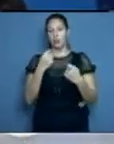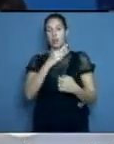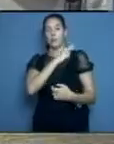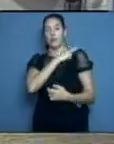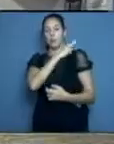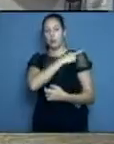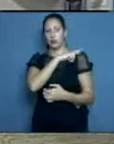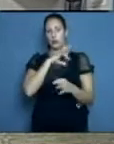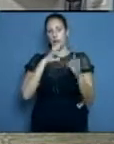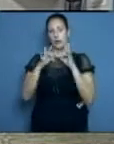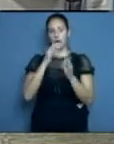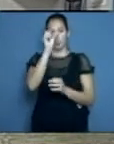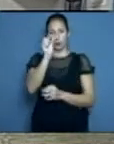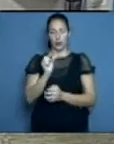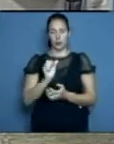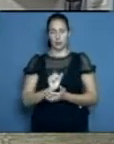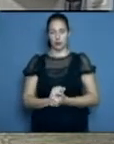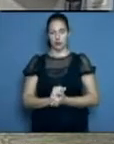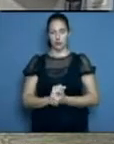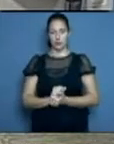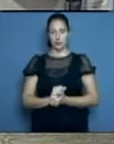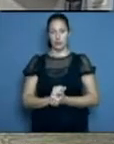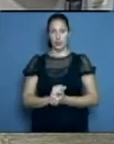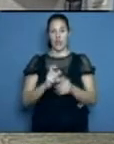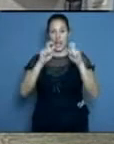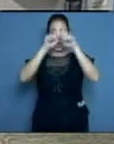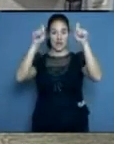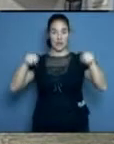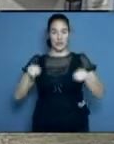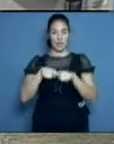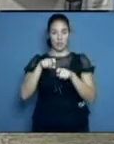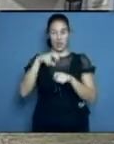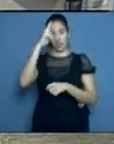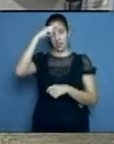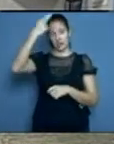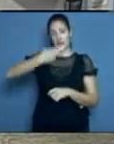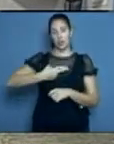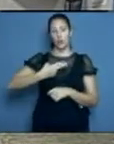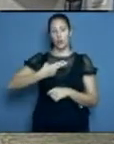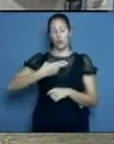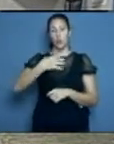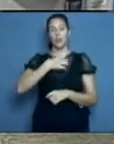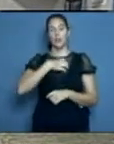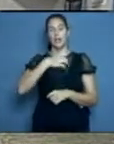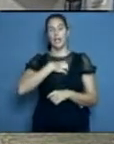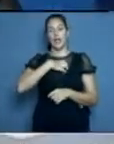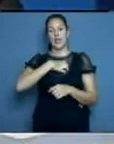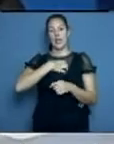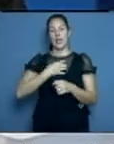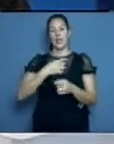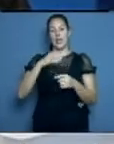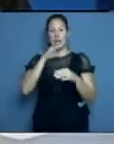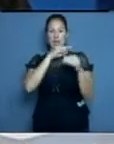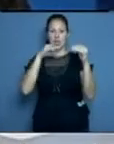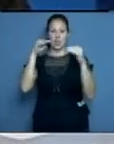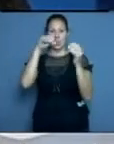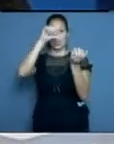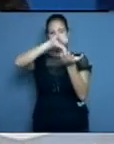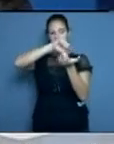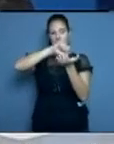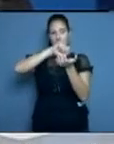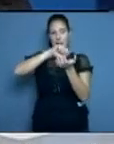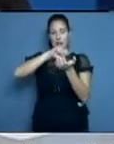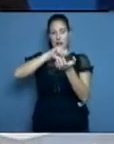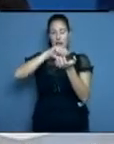sistema de salud, a nivel central y a nivel provincial, da todas las garantías para el